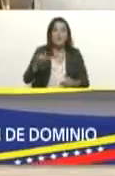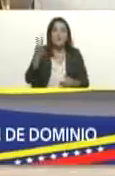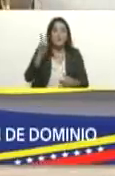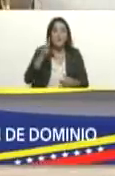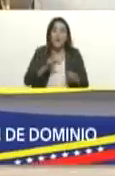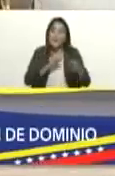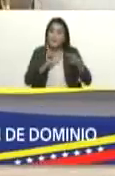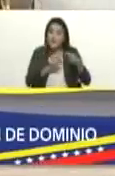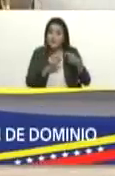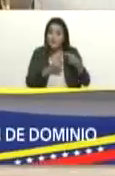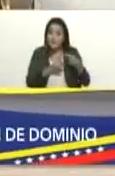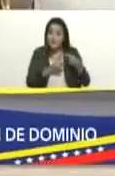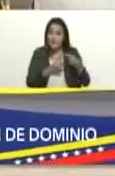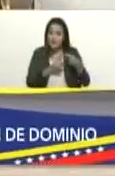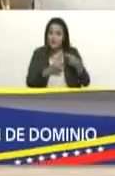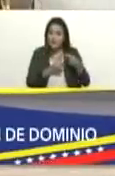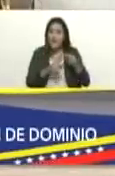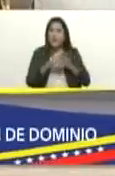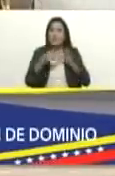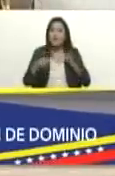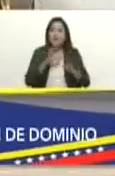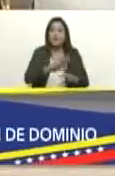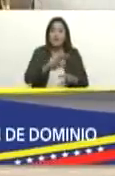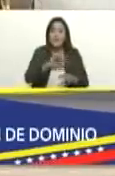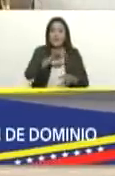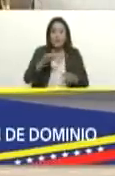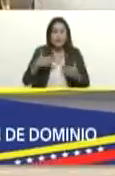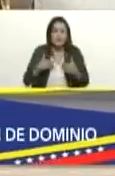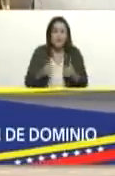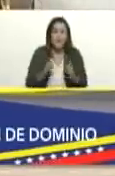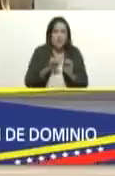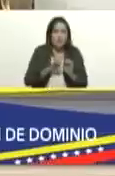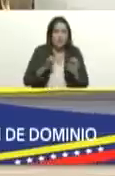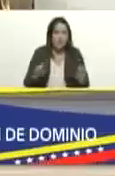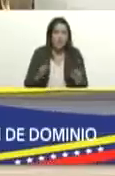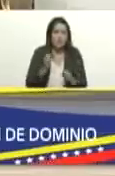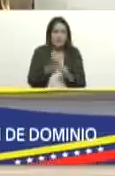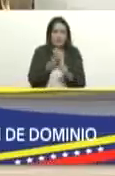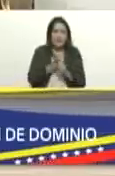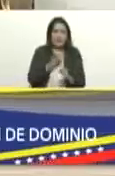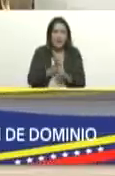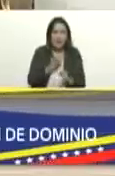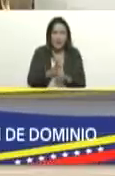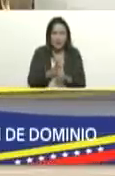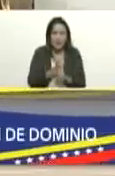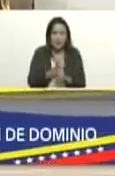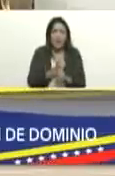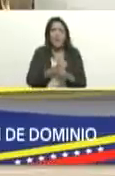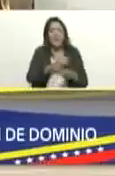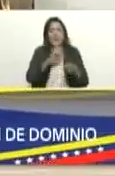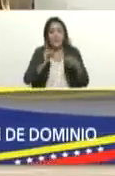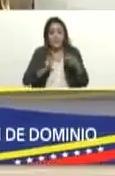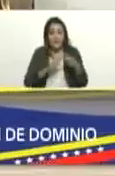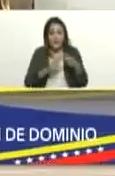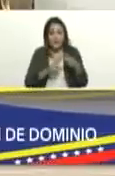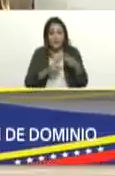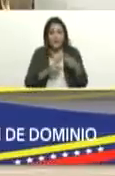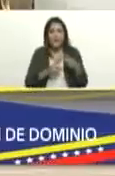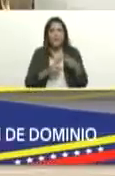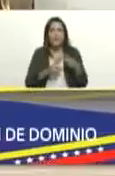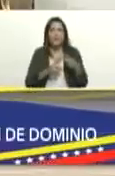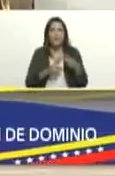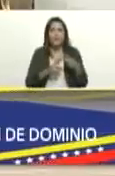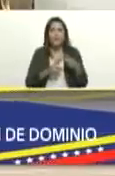uno los derechos sociales de la gente salud educación trabajo dos garantizar el